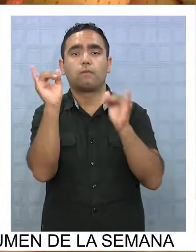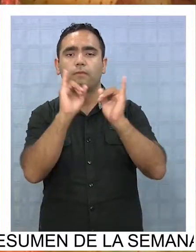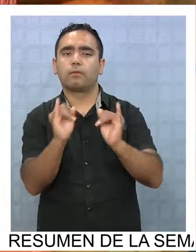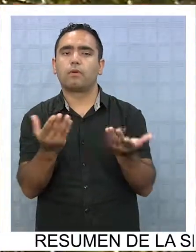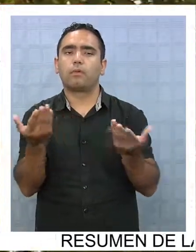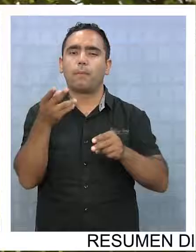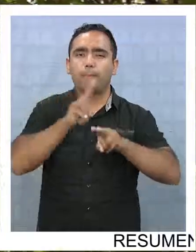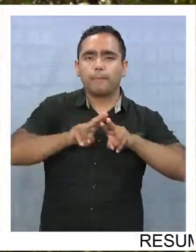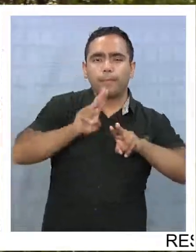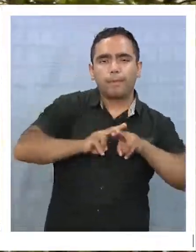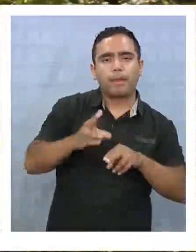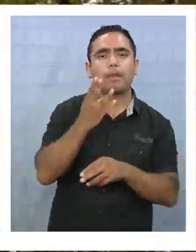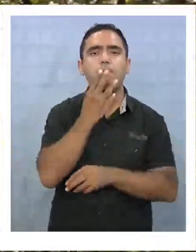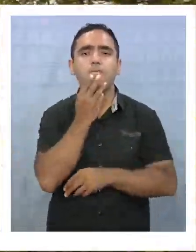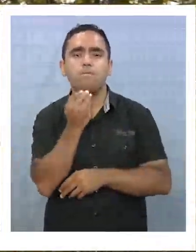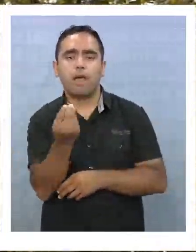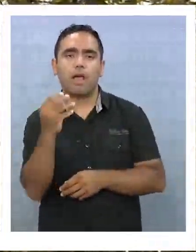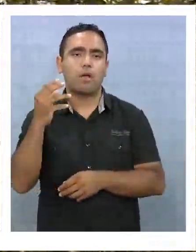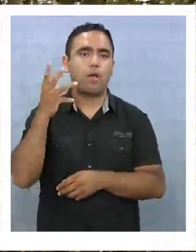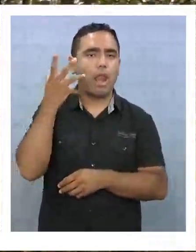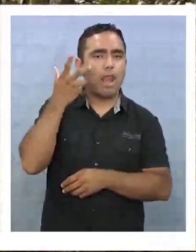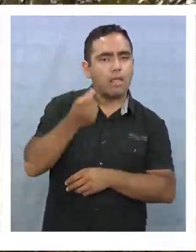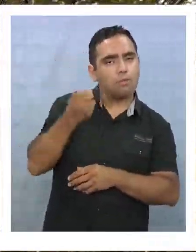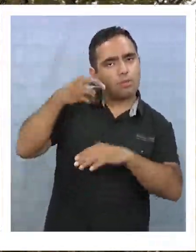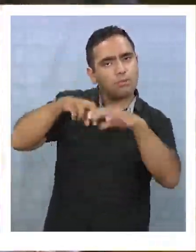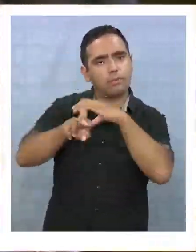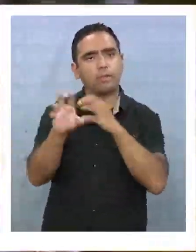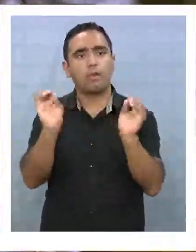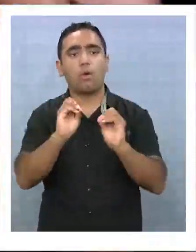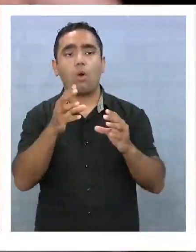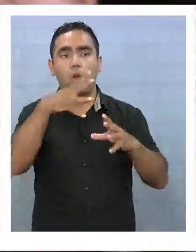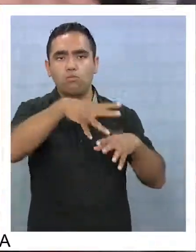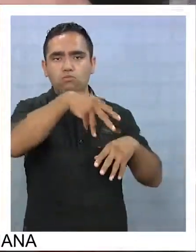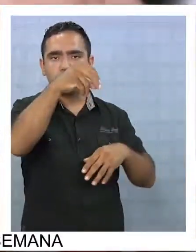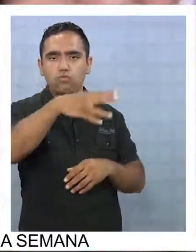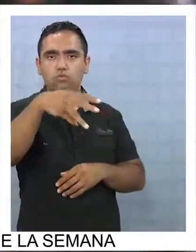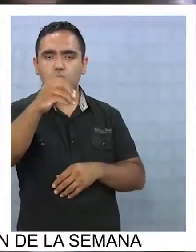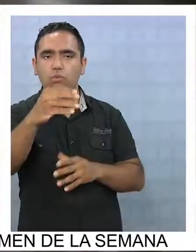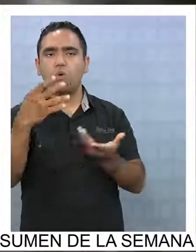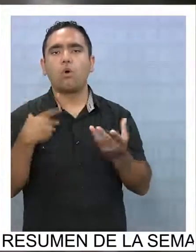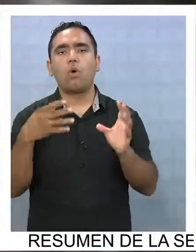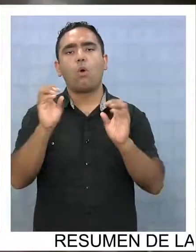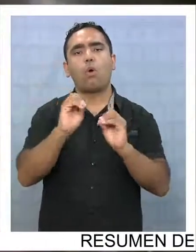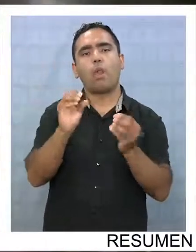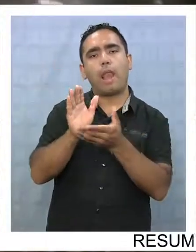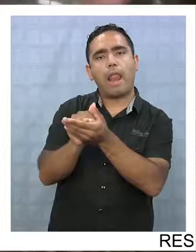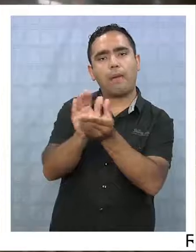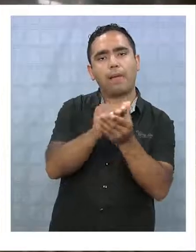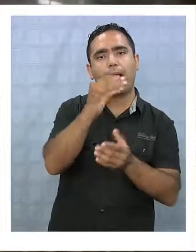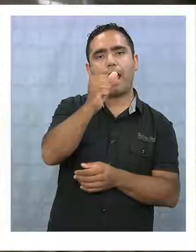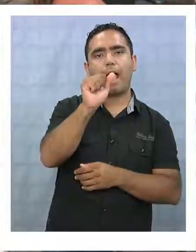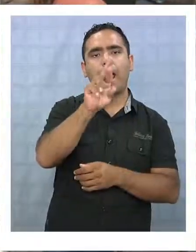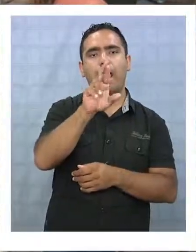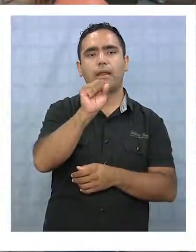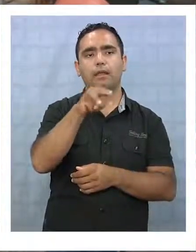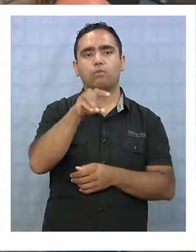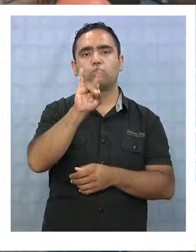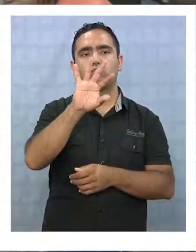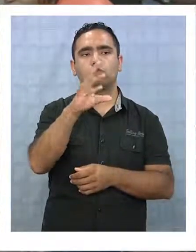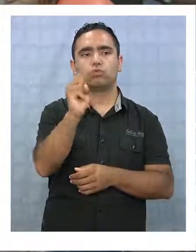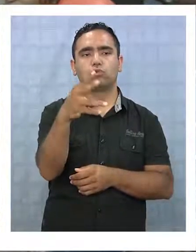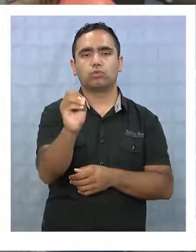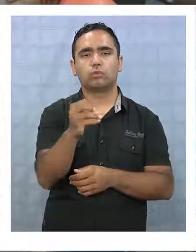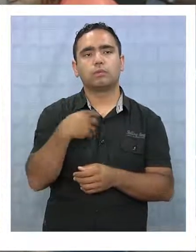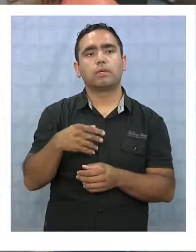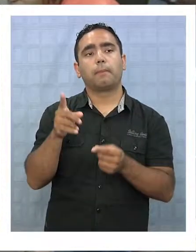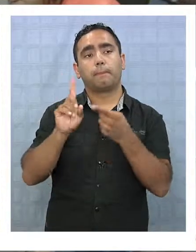preparar el mango pequeño, el limón de Pica o el pulpo y las lapas de Caramucho fue parte de estos talleres en donde los